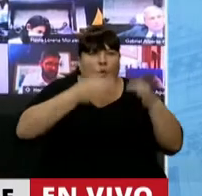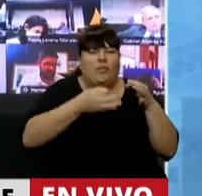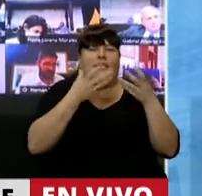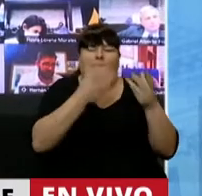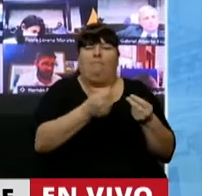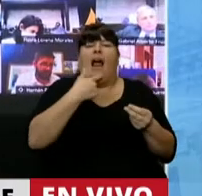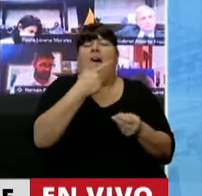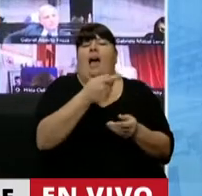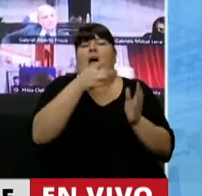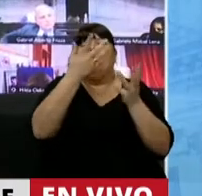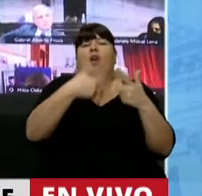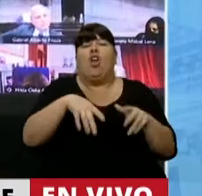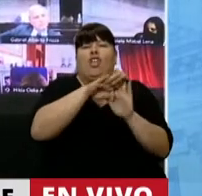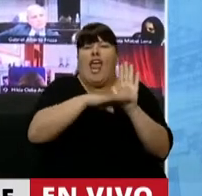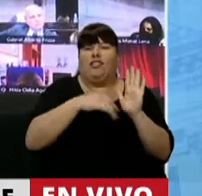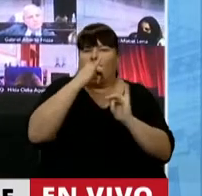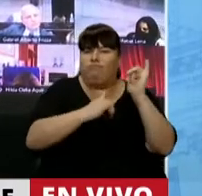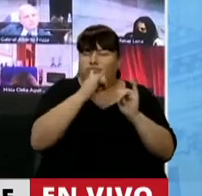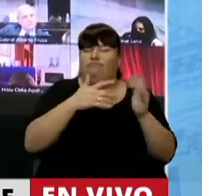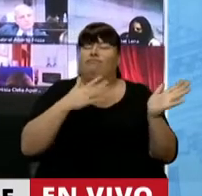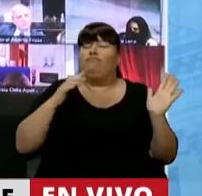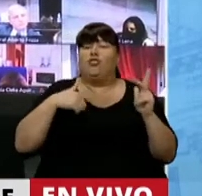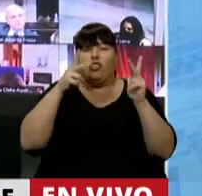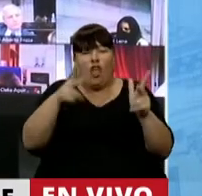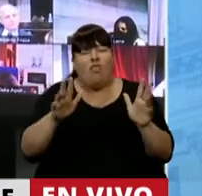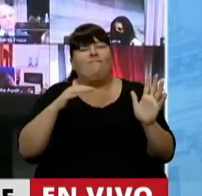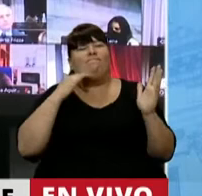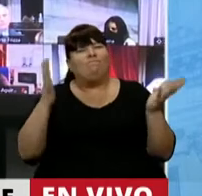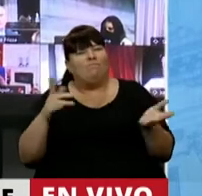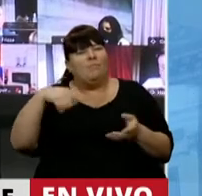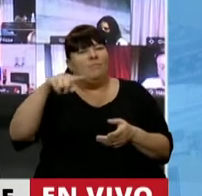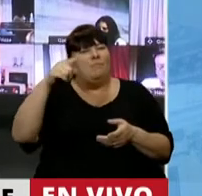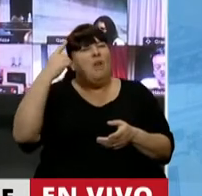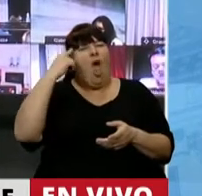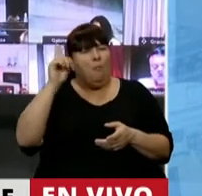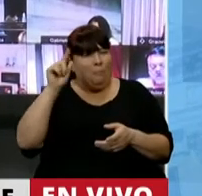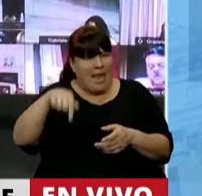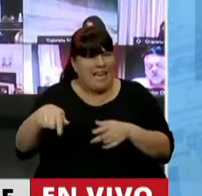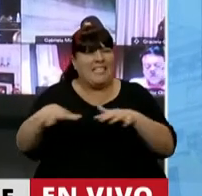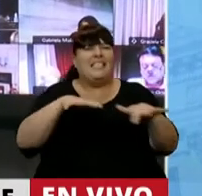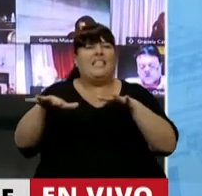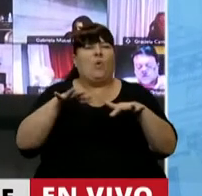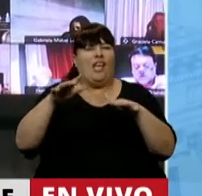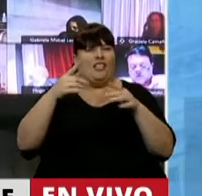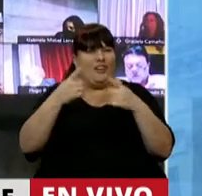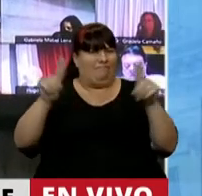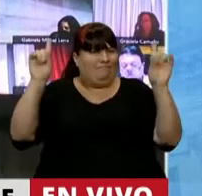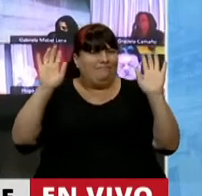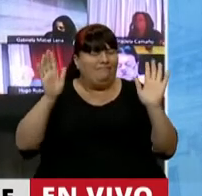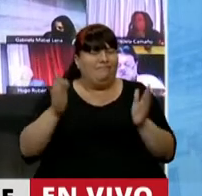sostener y fundamentar este proyecto, yo les digo, no se crean que estamos ante una situación épica,